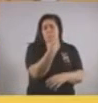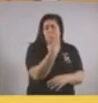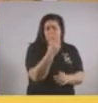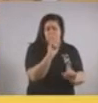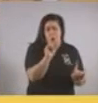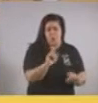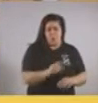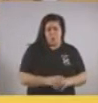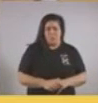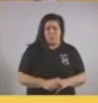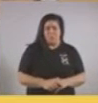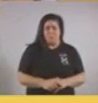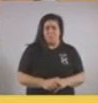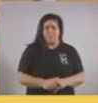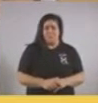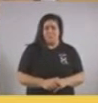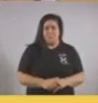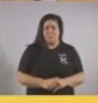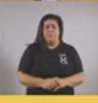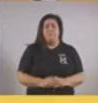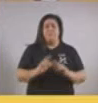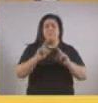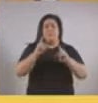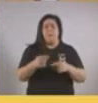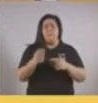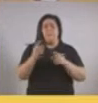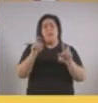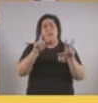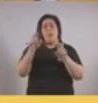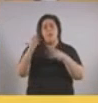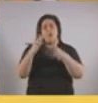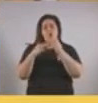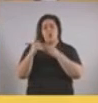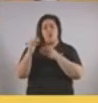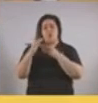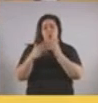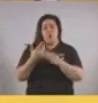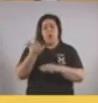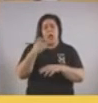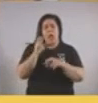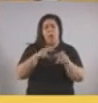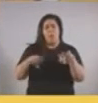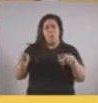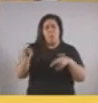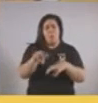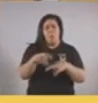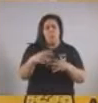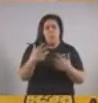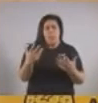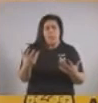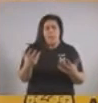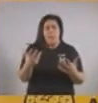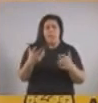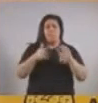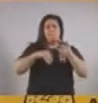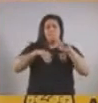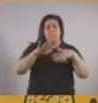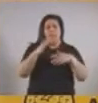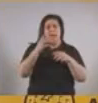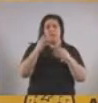Por su parte, la construcción genera también muchísima movilidad en la ciudad. Especialmente las grandes obras.